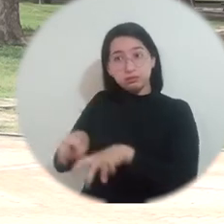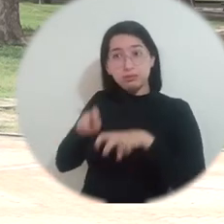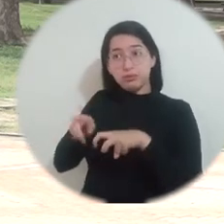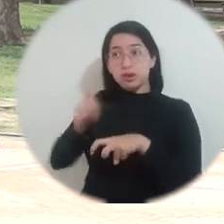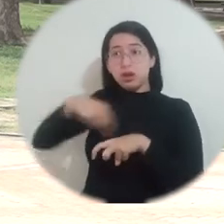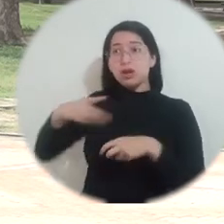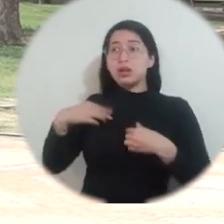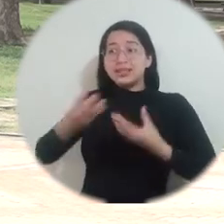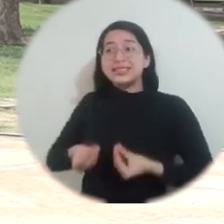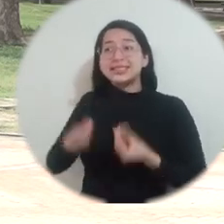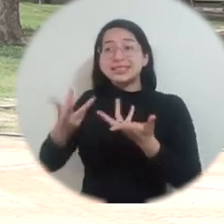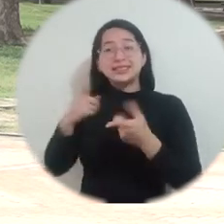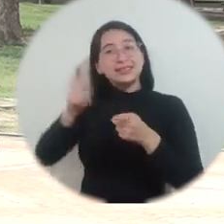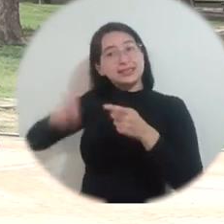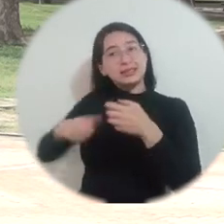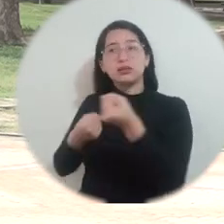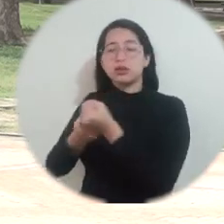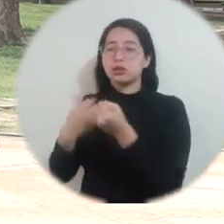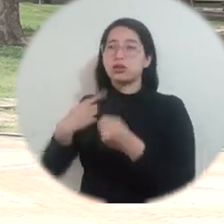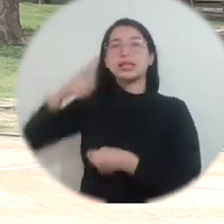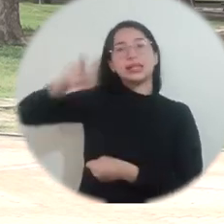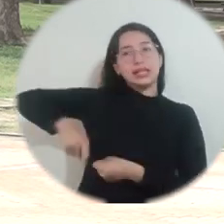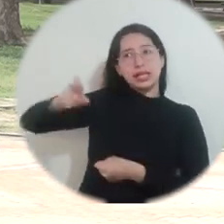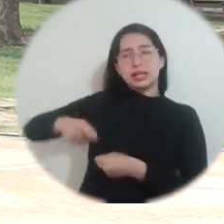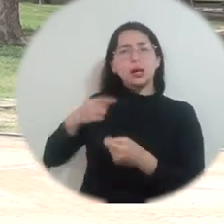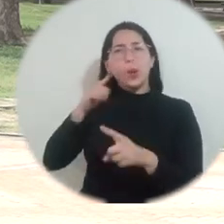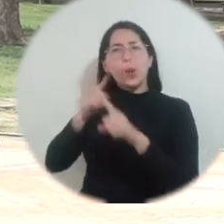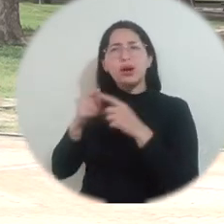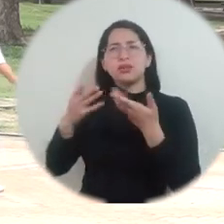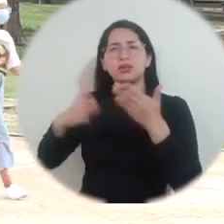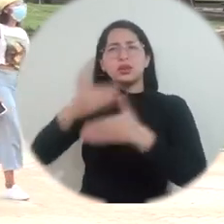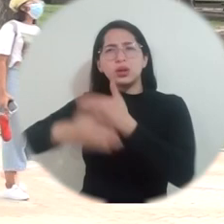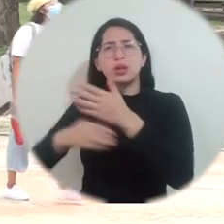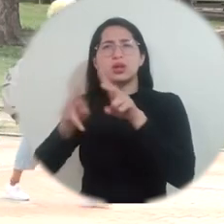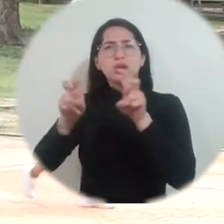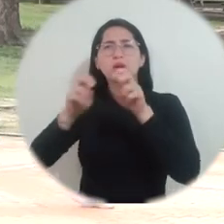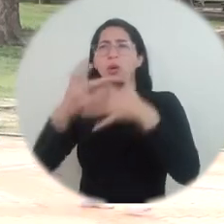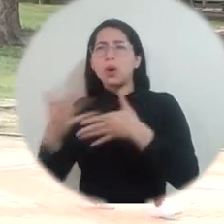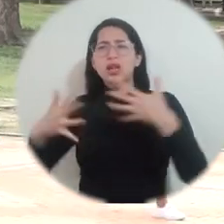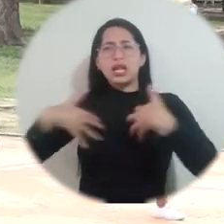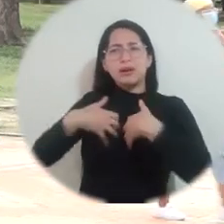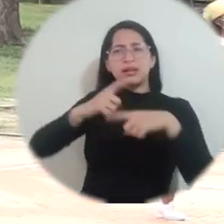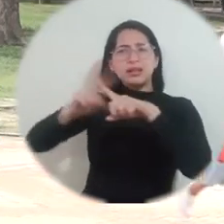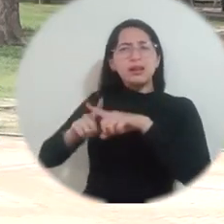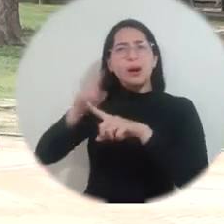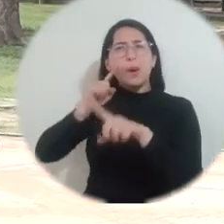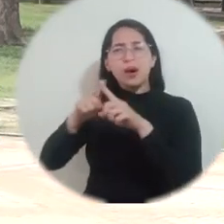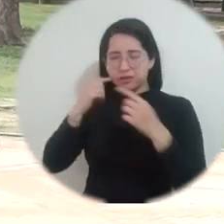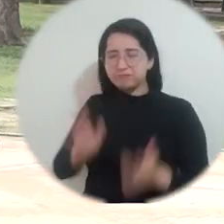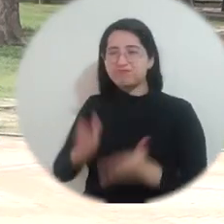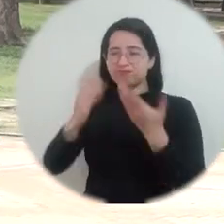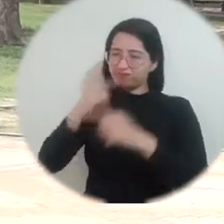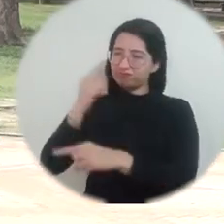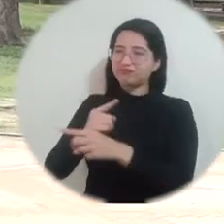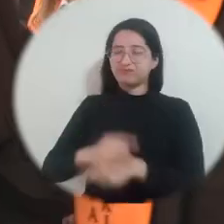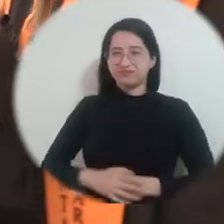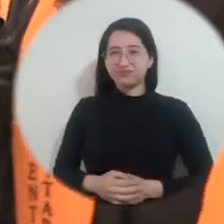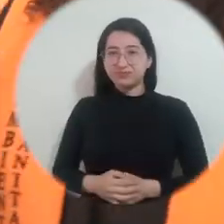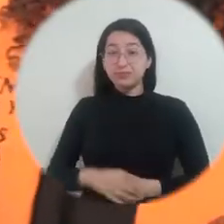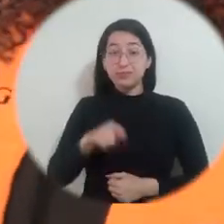agrónomos somos una necesidad para el sector agrícola, para que pueda haber desarrollo y pues para que cada uno de estos proyectos se puedan llevar a cabalidad.